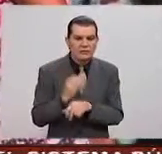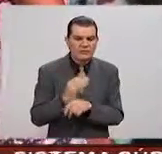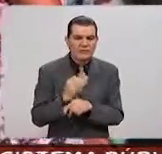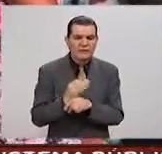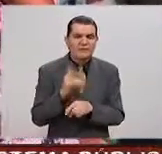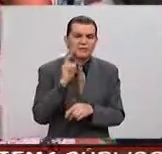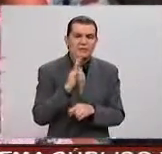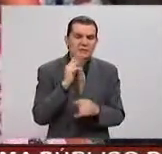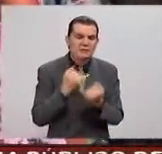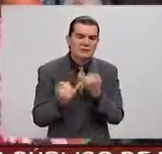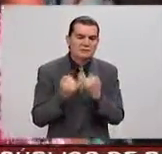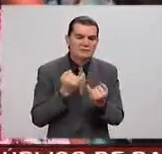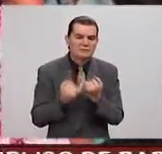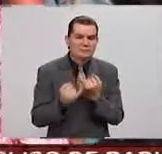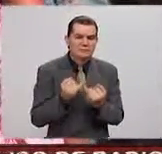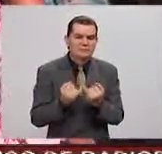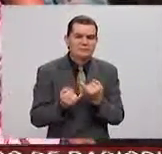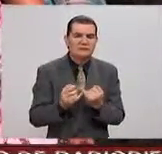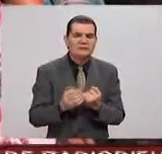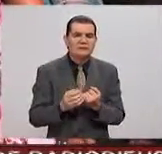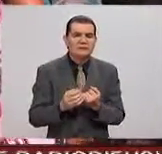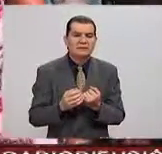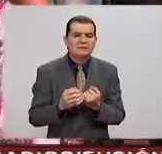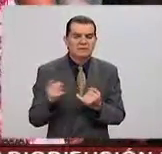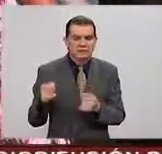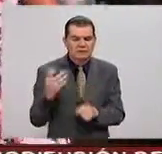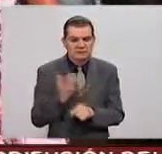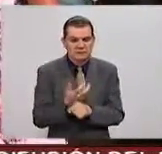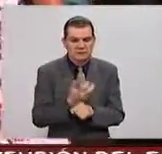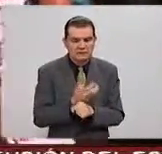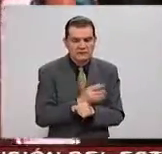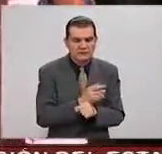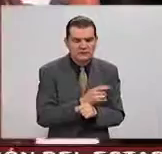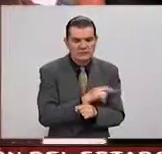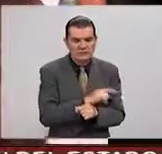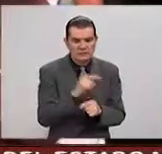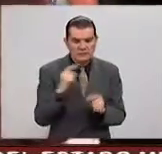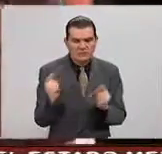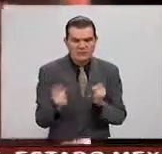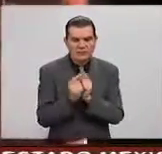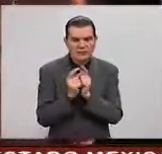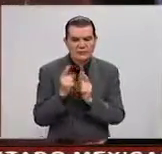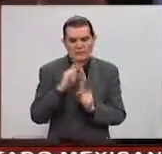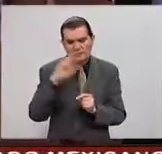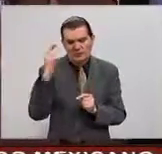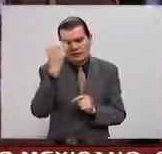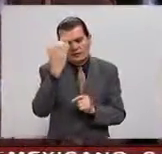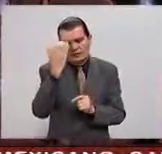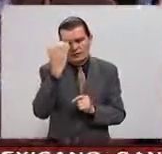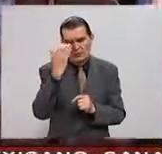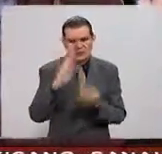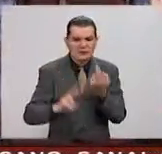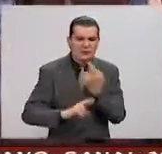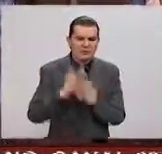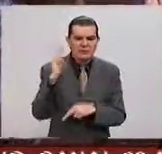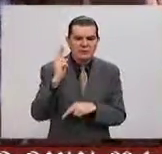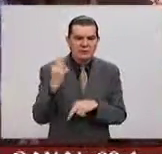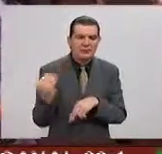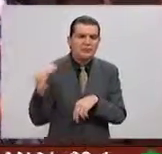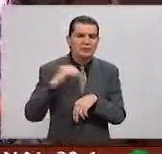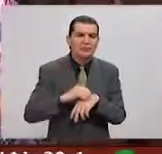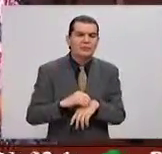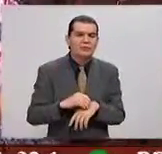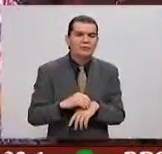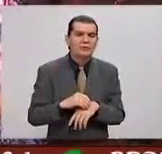¿no? Intentando que los Estados Unidos reconozcan a la Revolución e intenten establecer